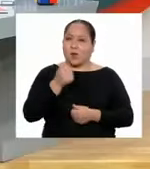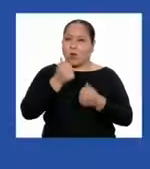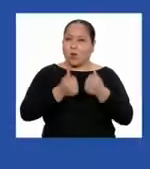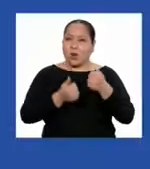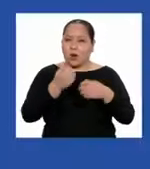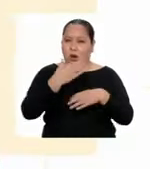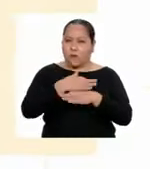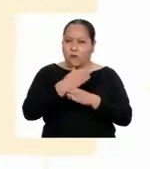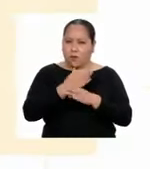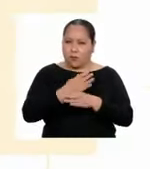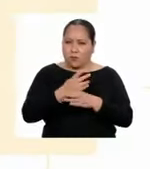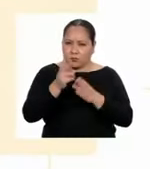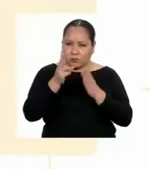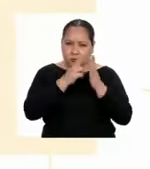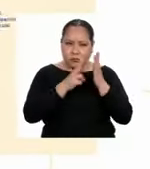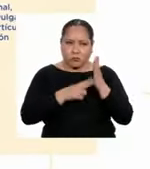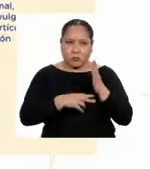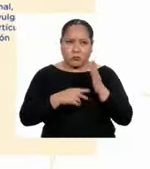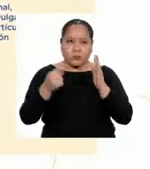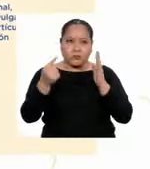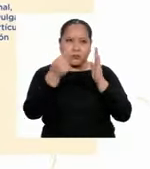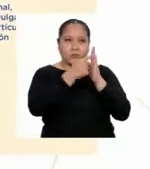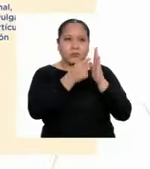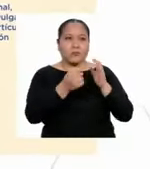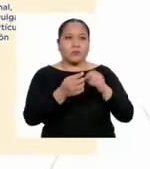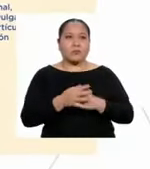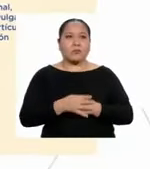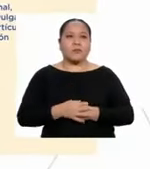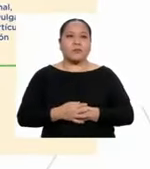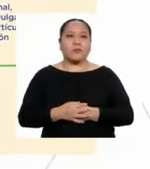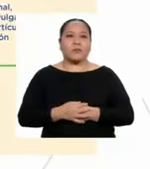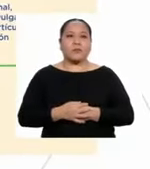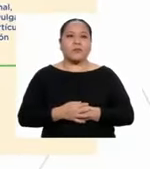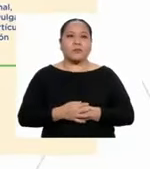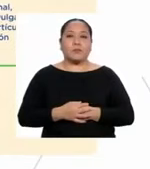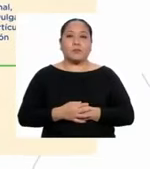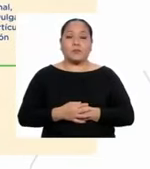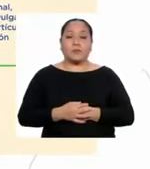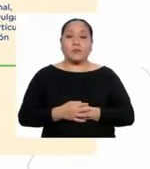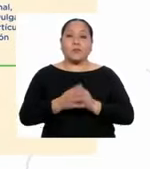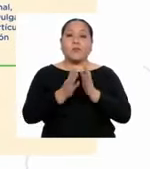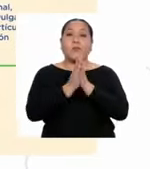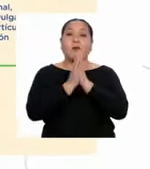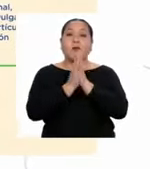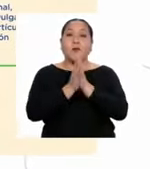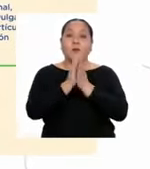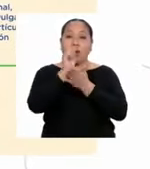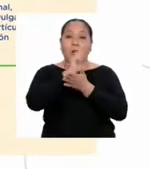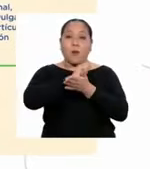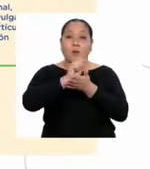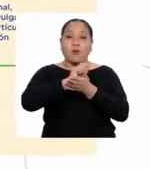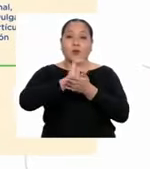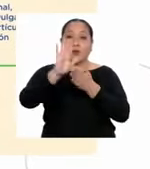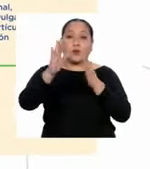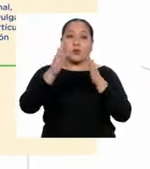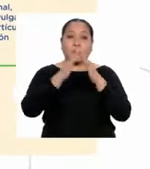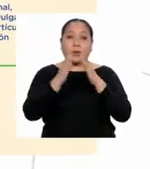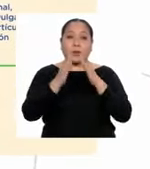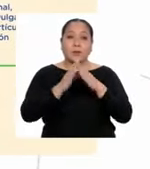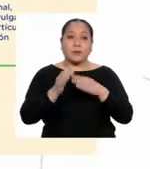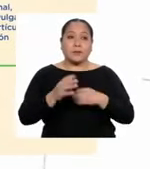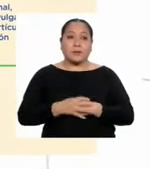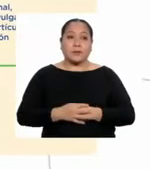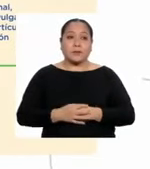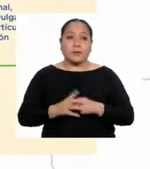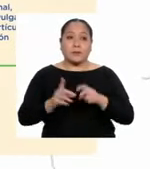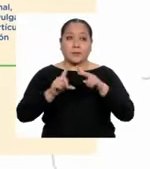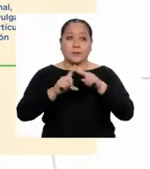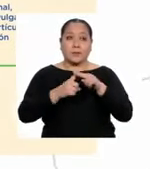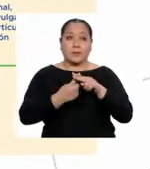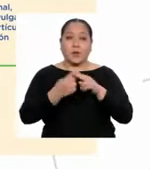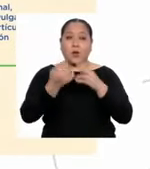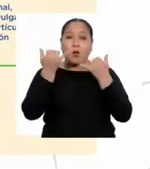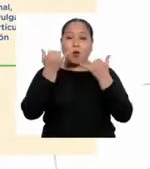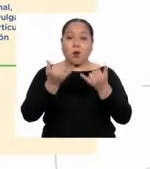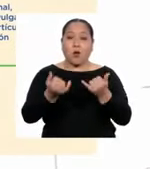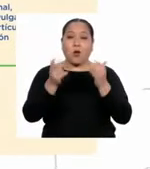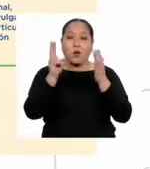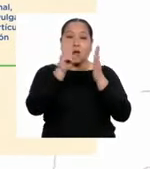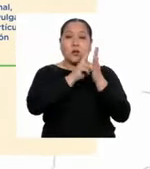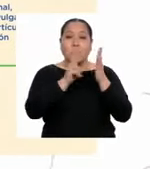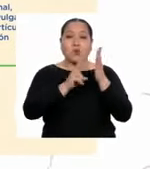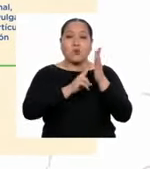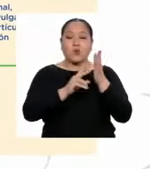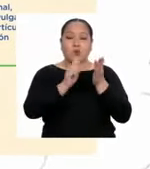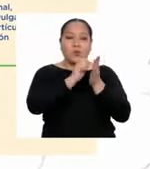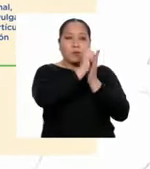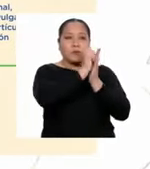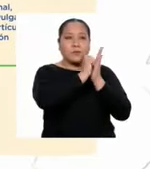seguiremos? Esta. Tomen nota, por favor, en casa. Vamos a empezar hoy con la lectura de un